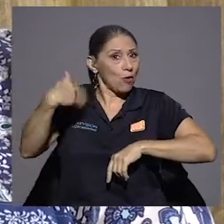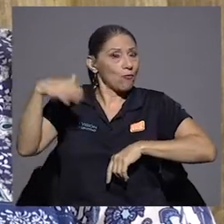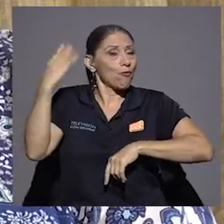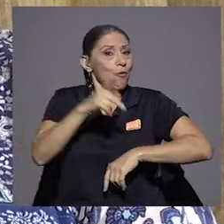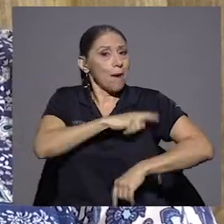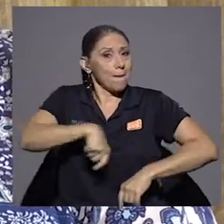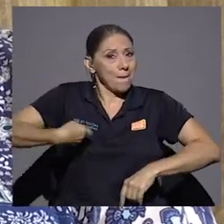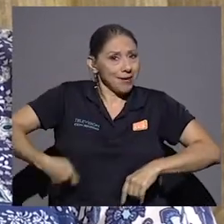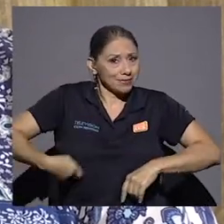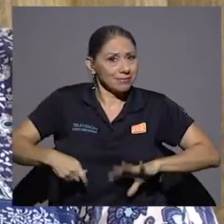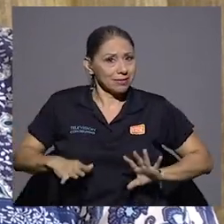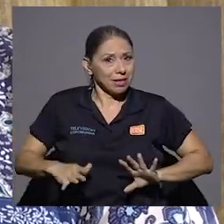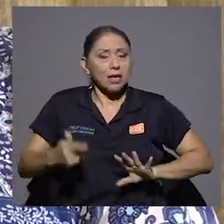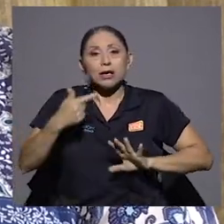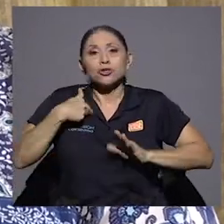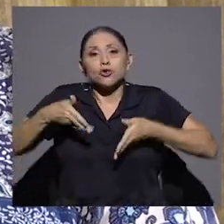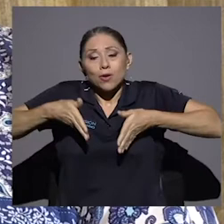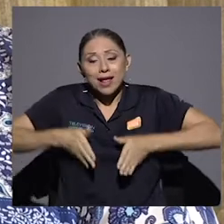muchísimos años después.